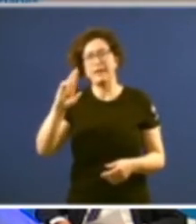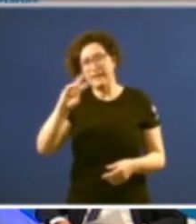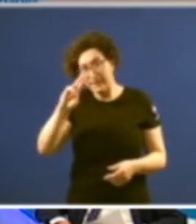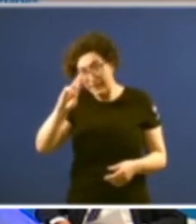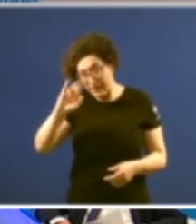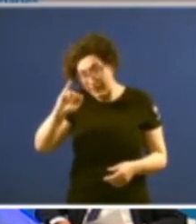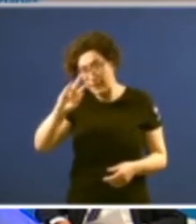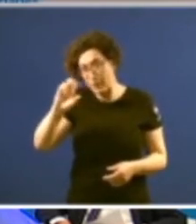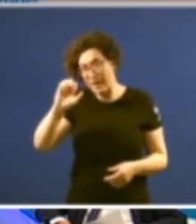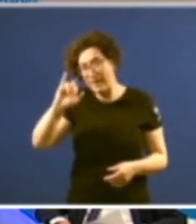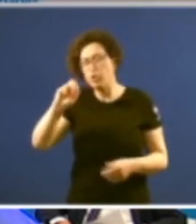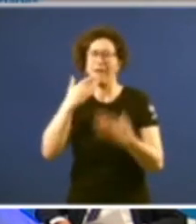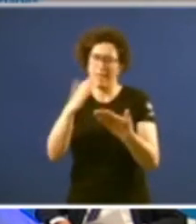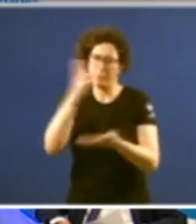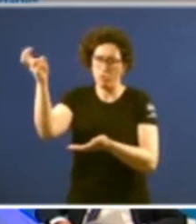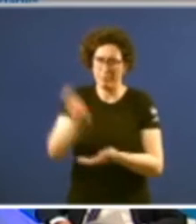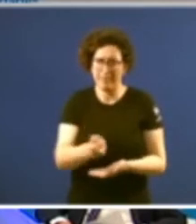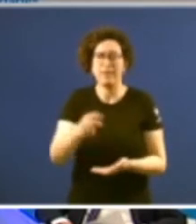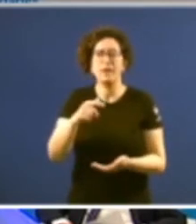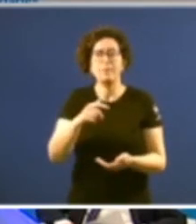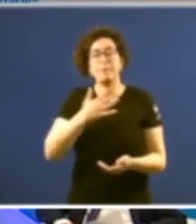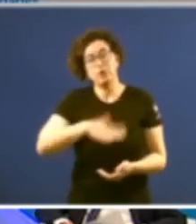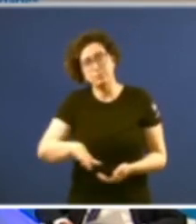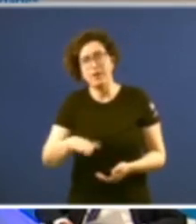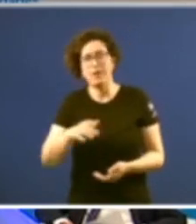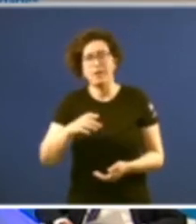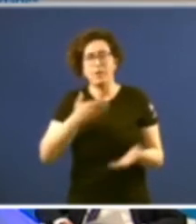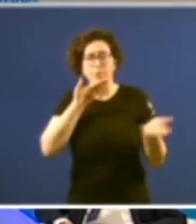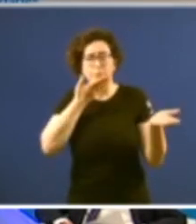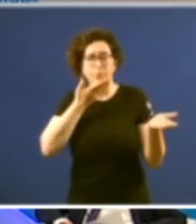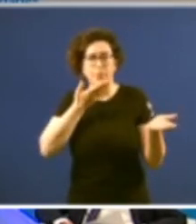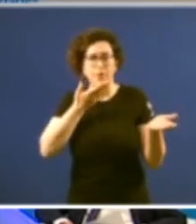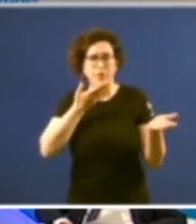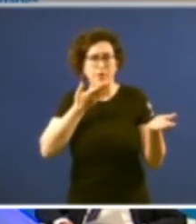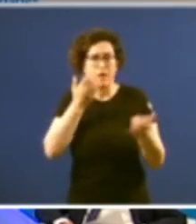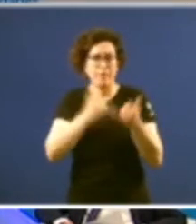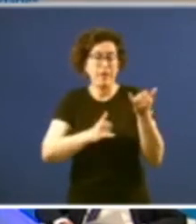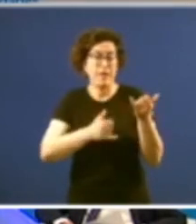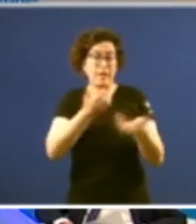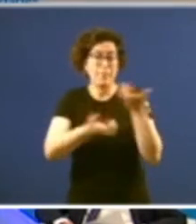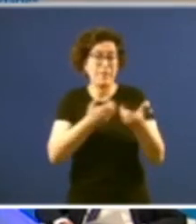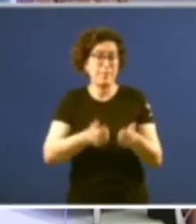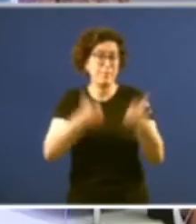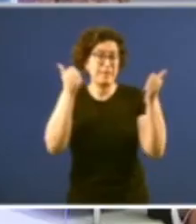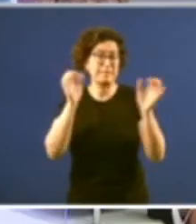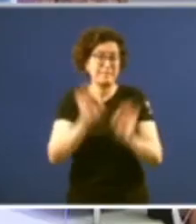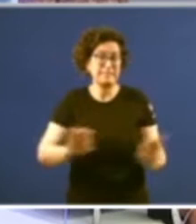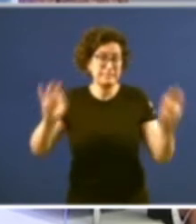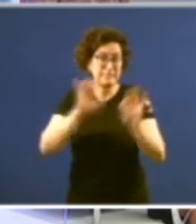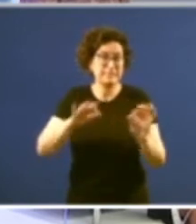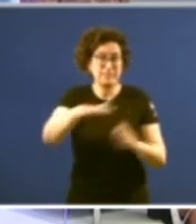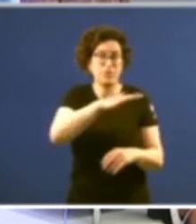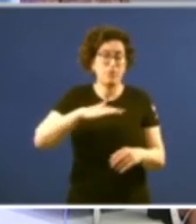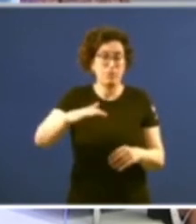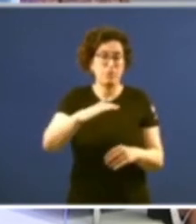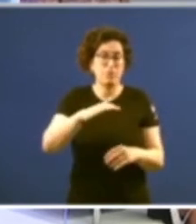tamén te damos as gracias por estar aquí e afortunadamente que a dirección do evento queimara non dañase máis o vosso medio esperemos non ter